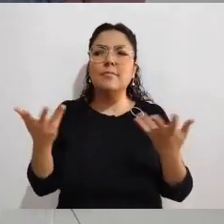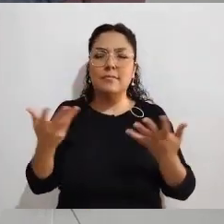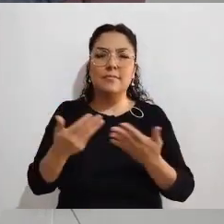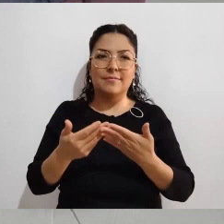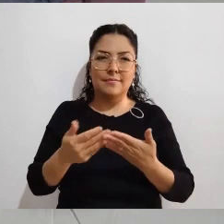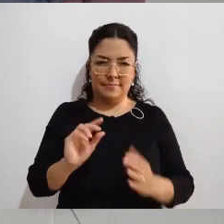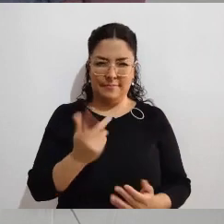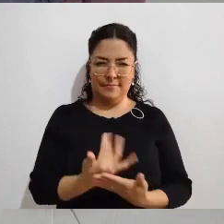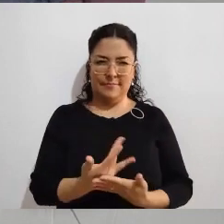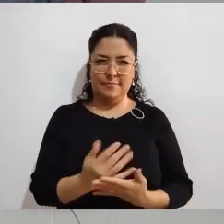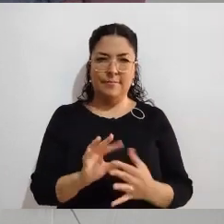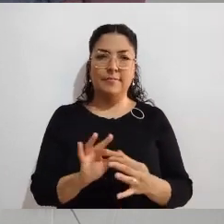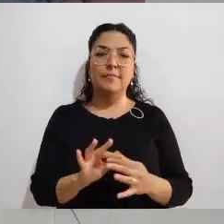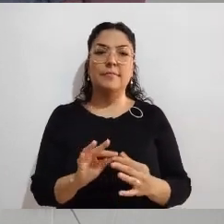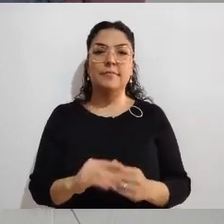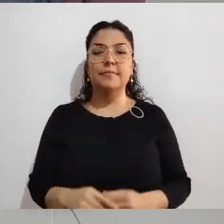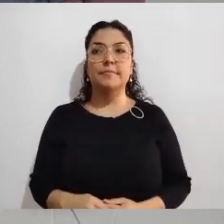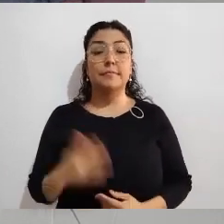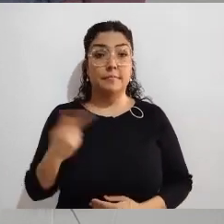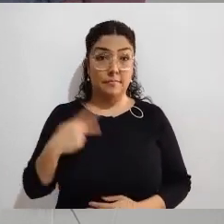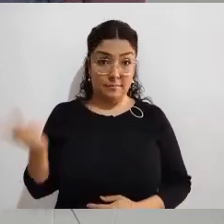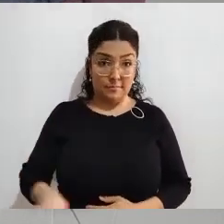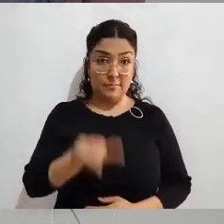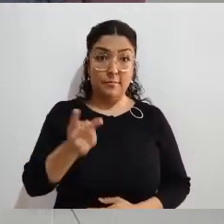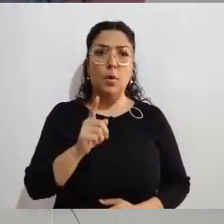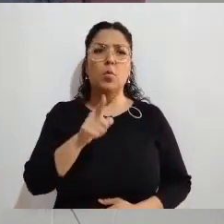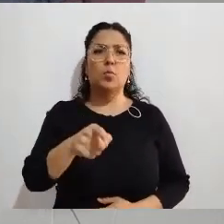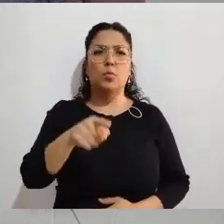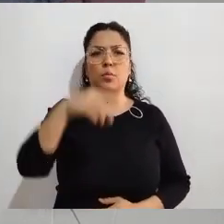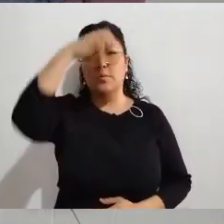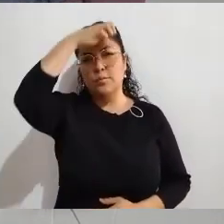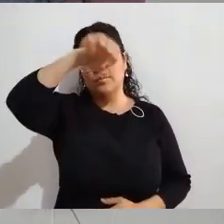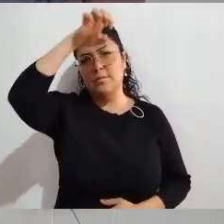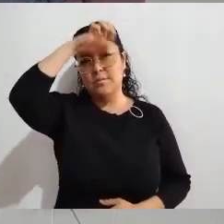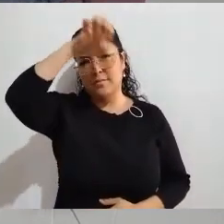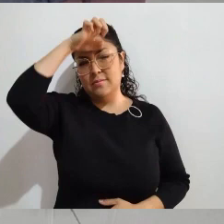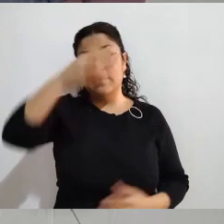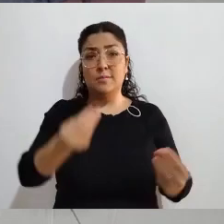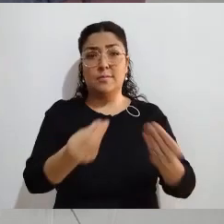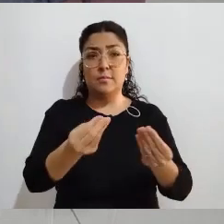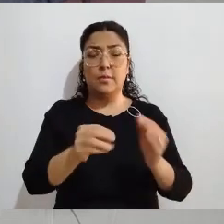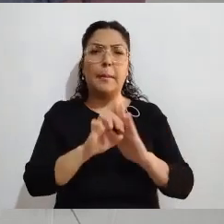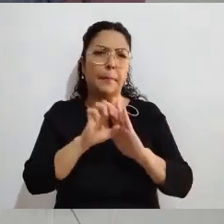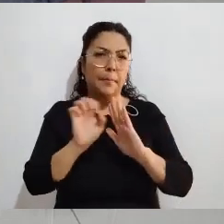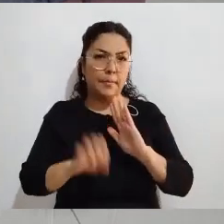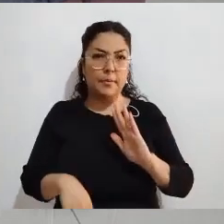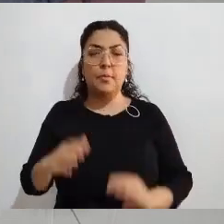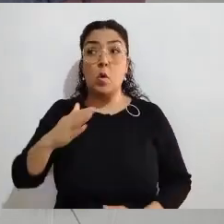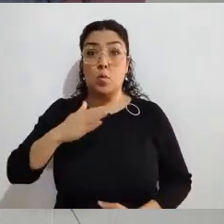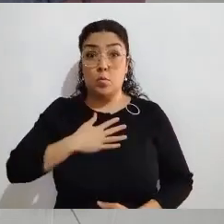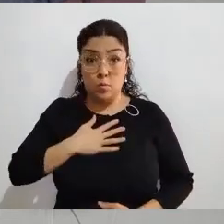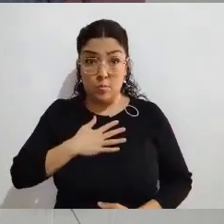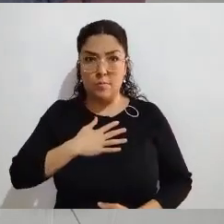fuéramos a la pausa, consejero, sabemos que usted conoce mucho en materia electoral, pero todos aquellos que no somos abogados,